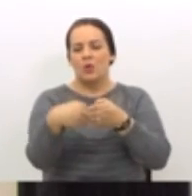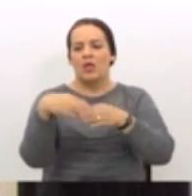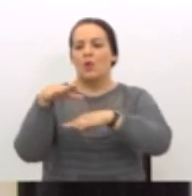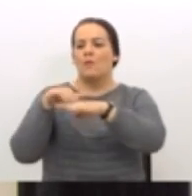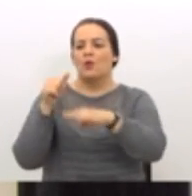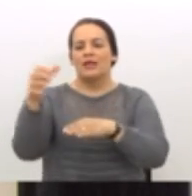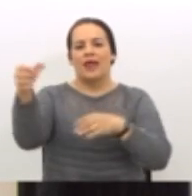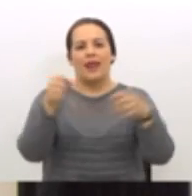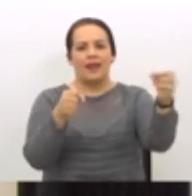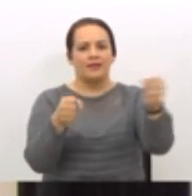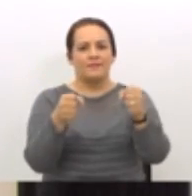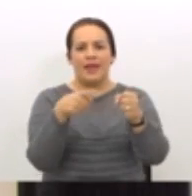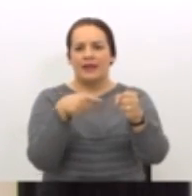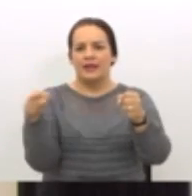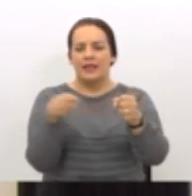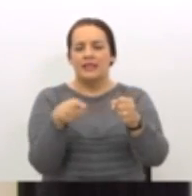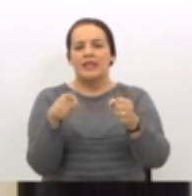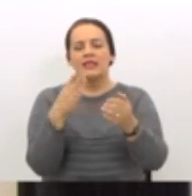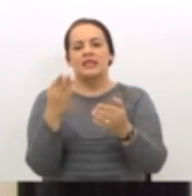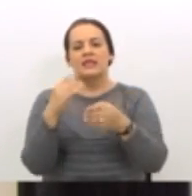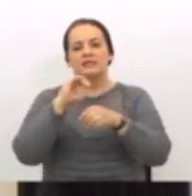partes y establecer un diálogo. Muchas gracias.